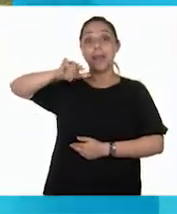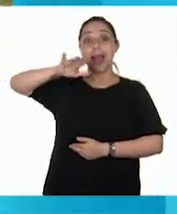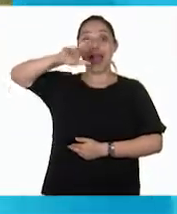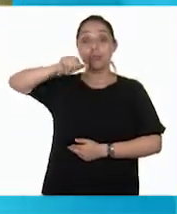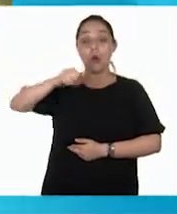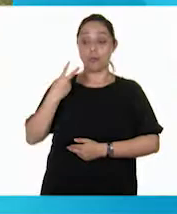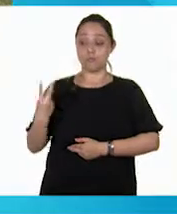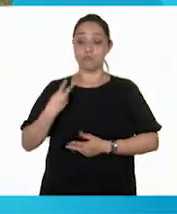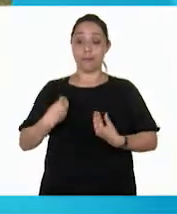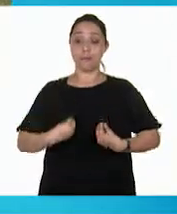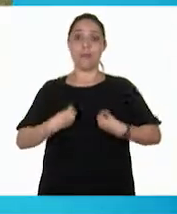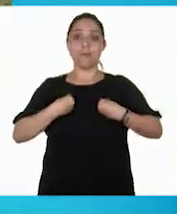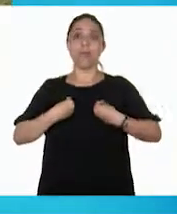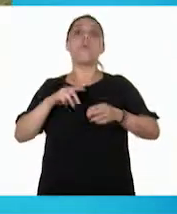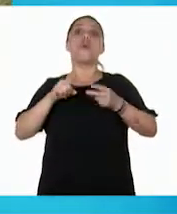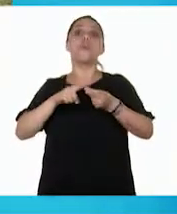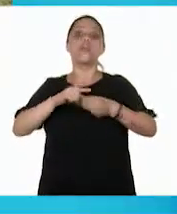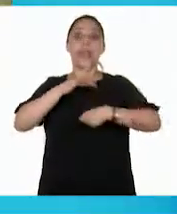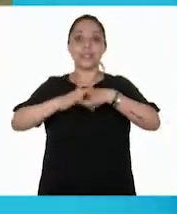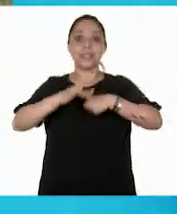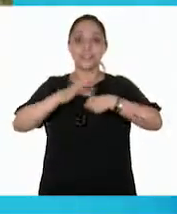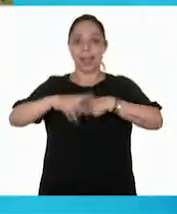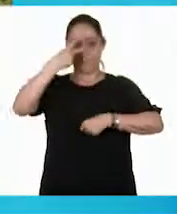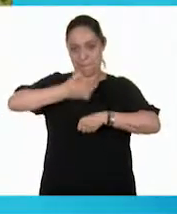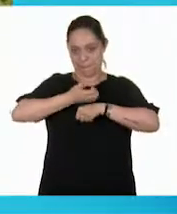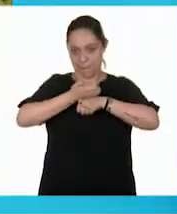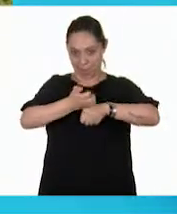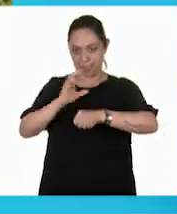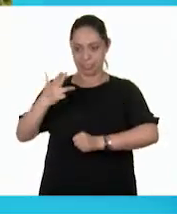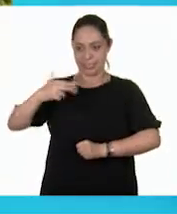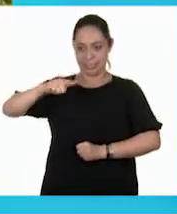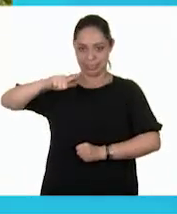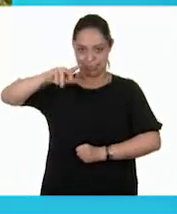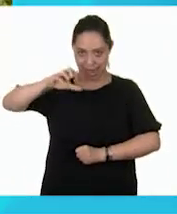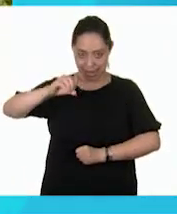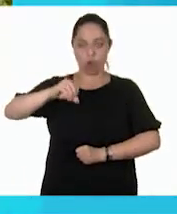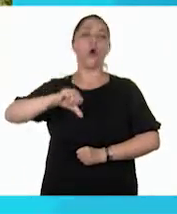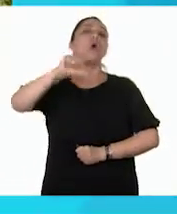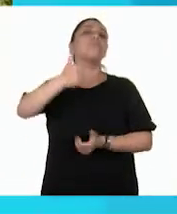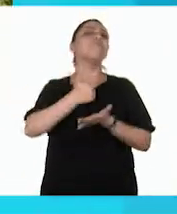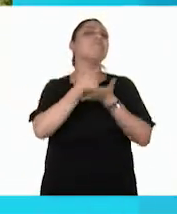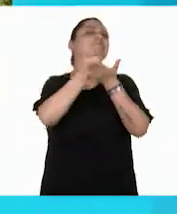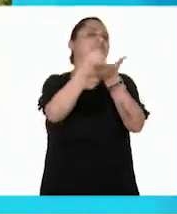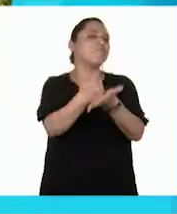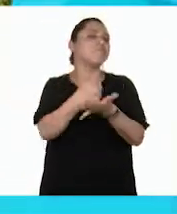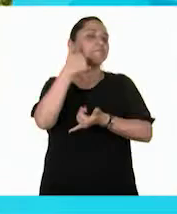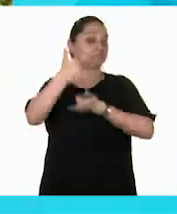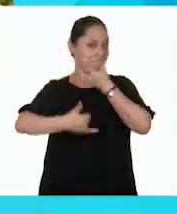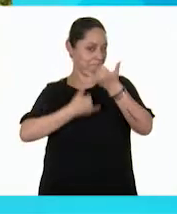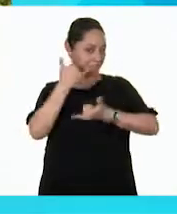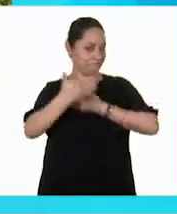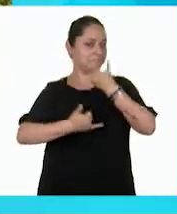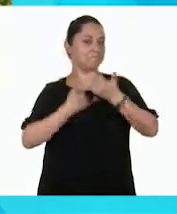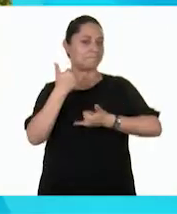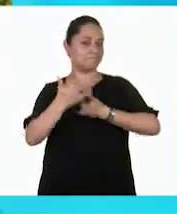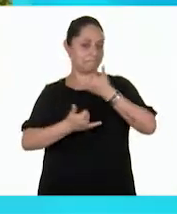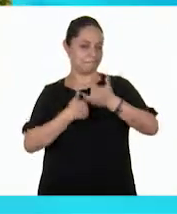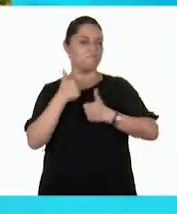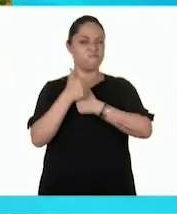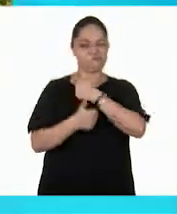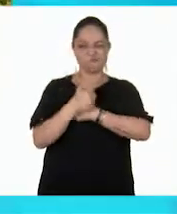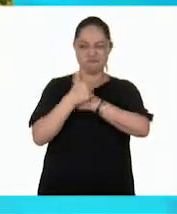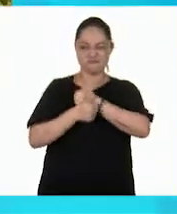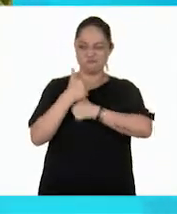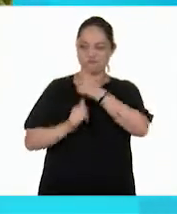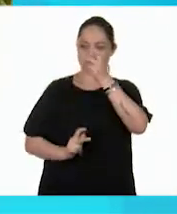Vivimos en Chalco, Estado de México. Hoy queremos ayudar en este juego de carrera de